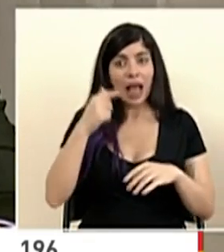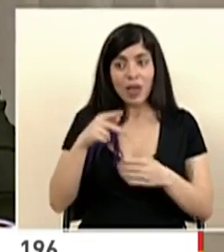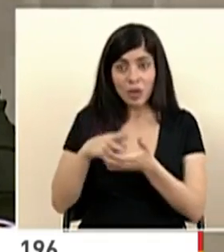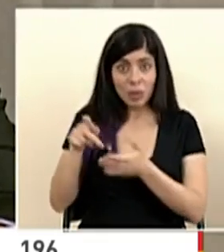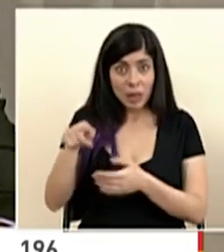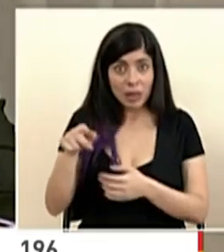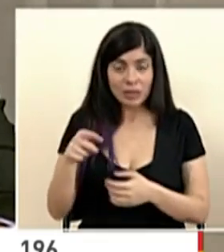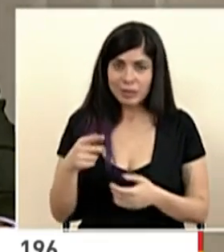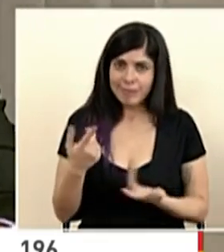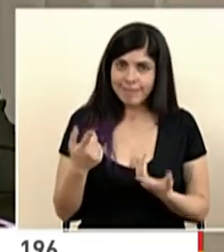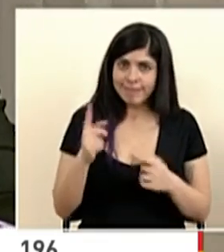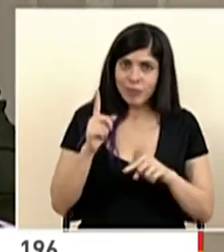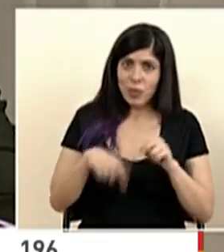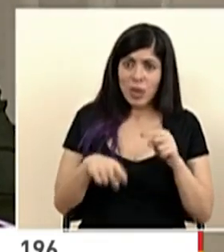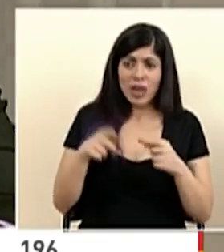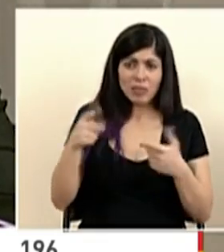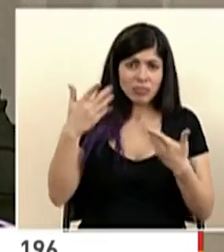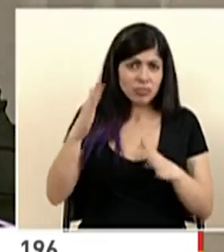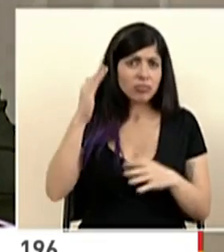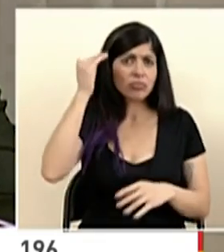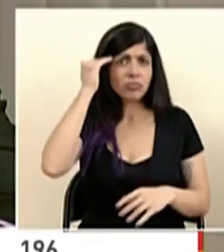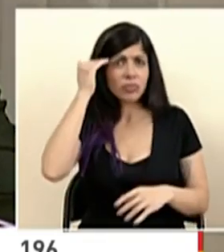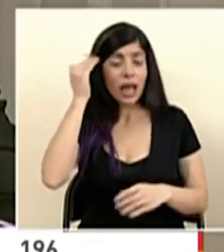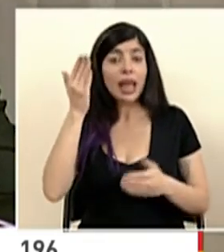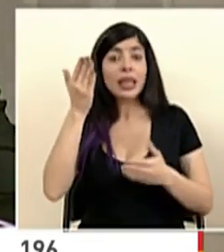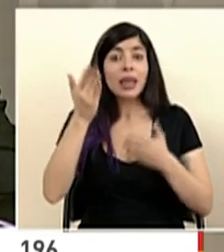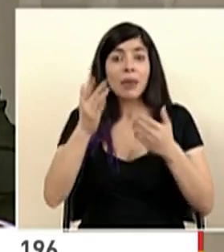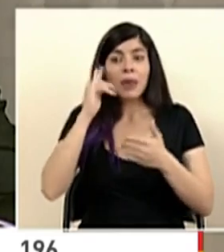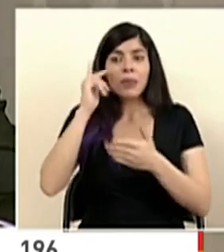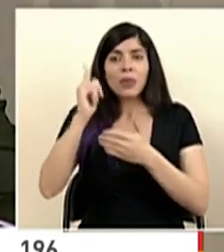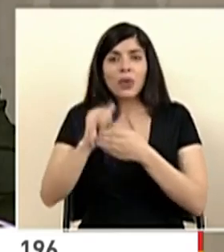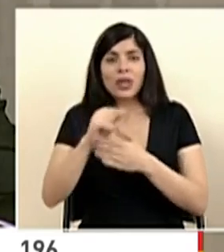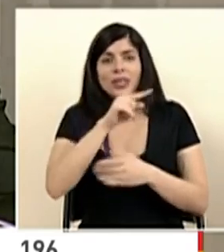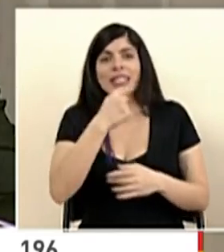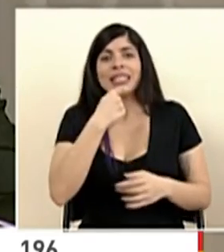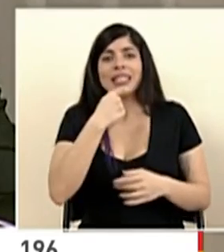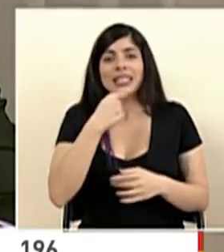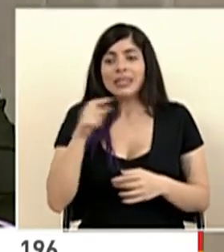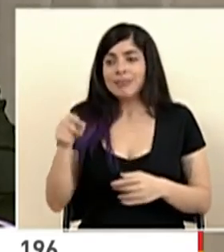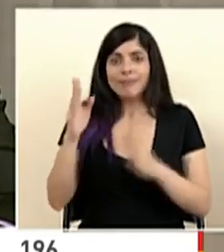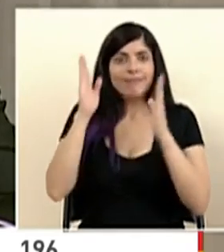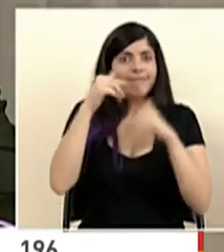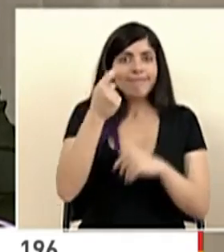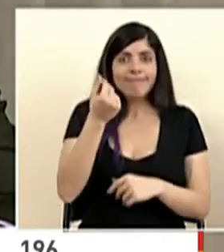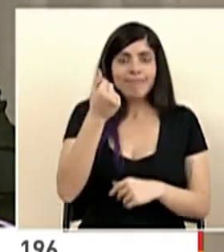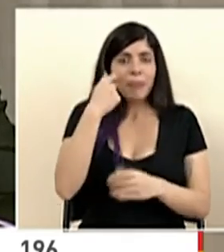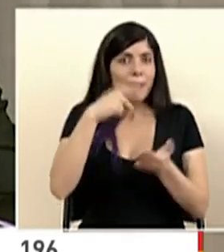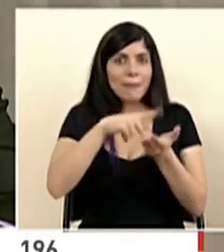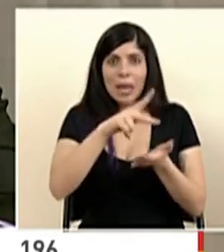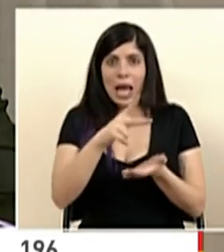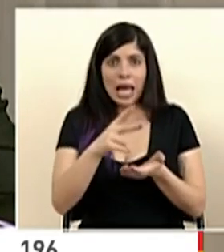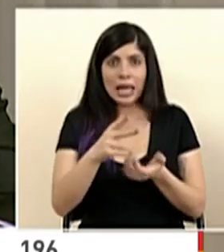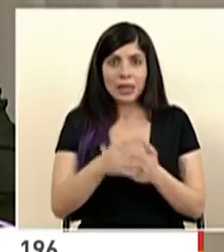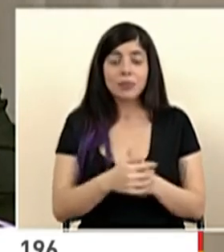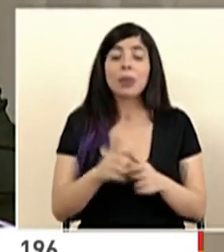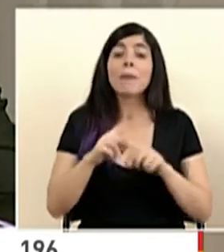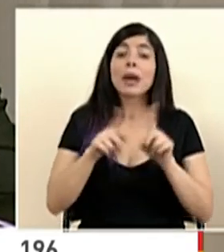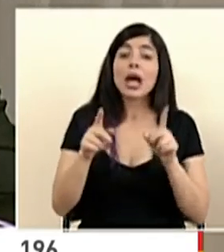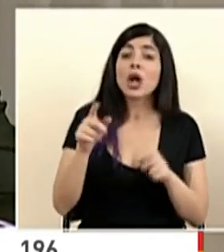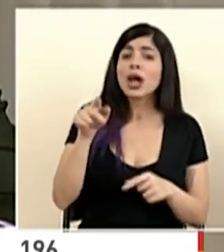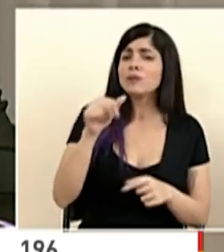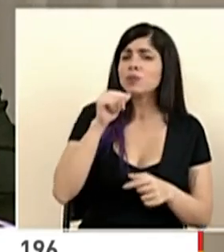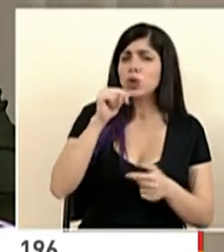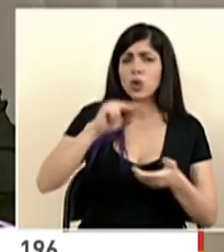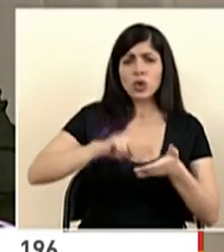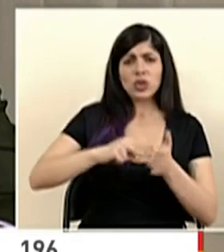Y eso se plantea tal cual. Tal vez en eso es lo que ha trascendido que dice, para eso no hay plata para pagar. No obstante,